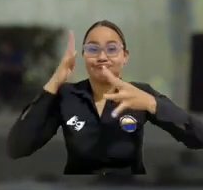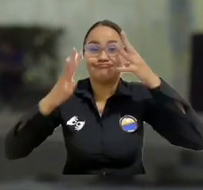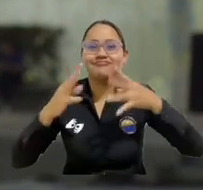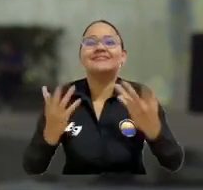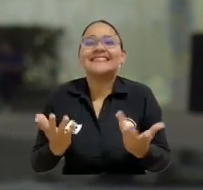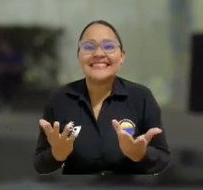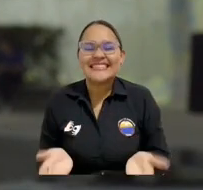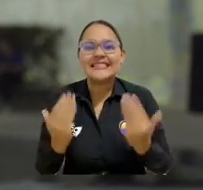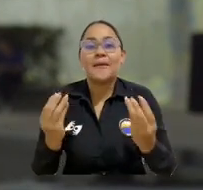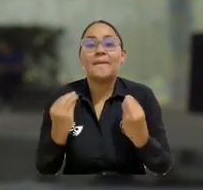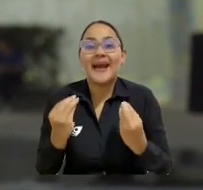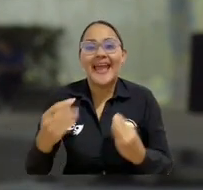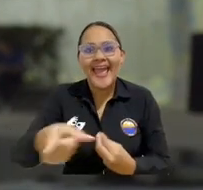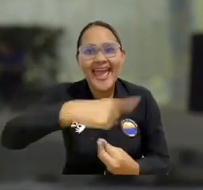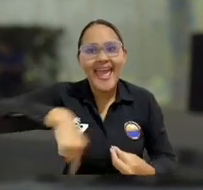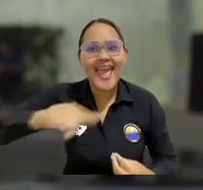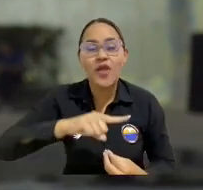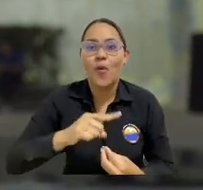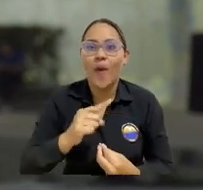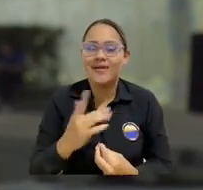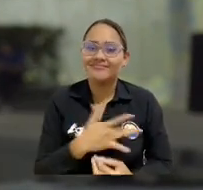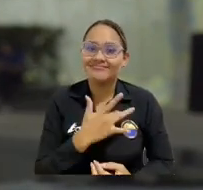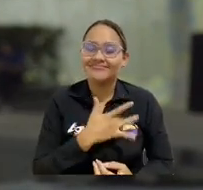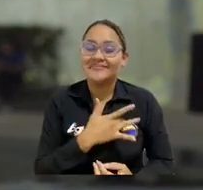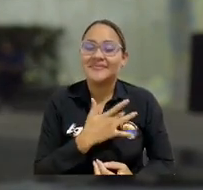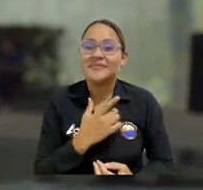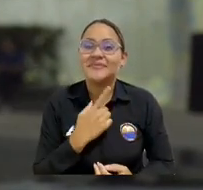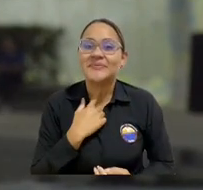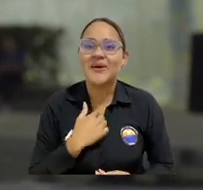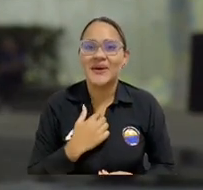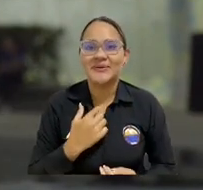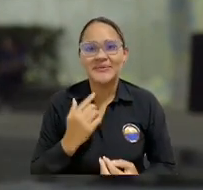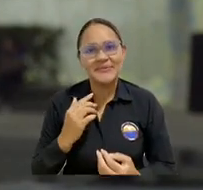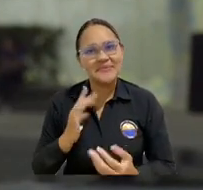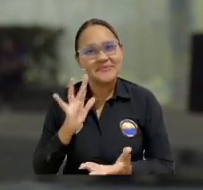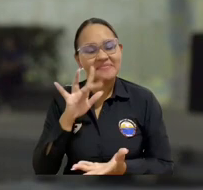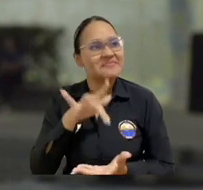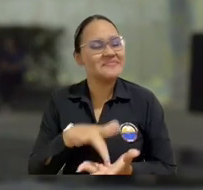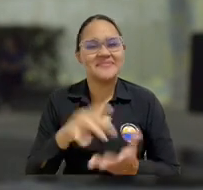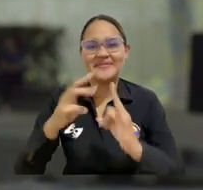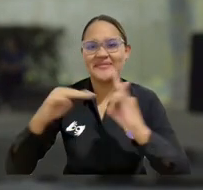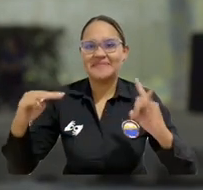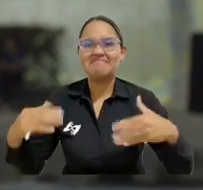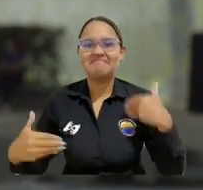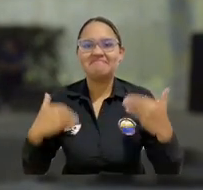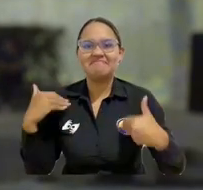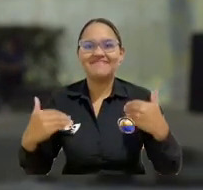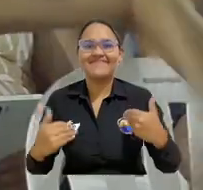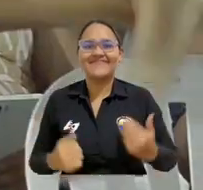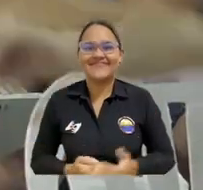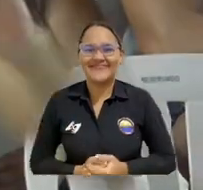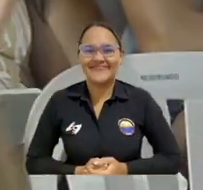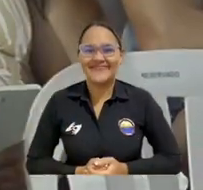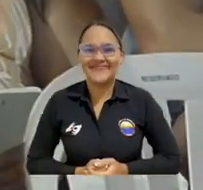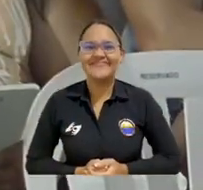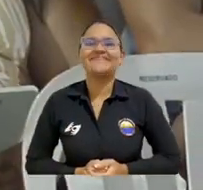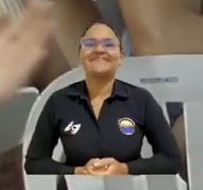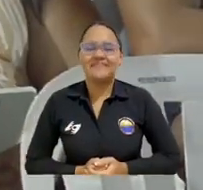otro tipo de actividades que les presentamos a nuestros estudiantes para que puedan disfrutar de manera integral su estadía en la Universidad del Magdalena.